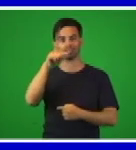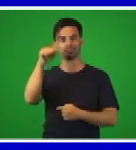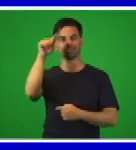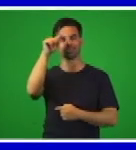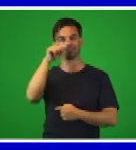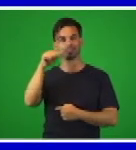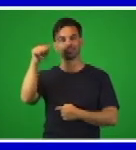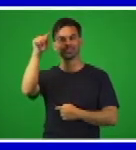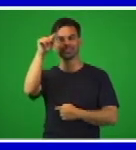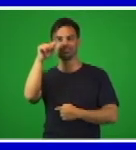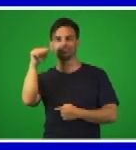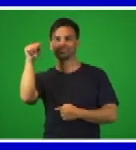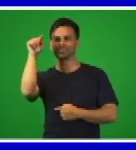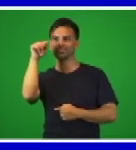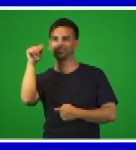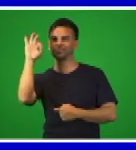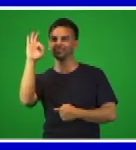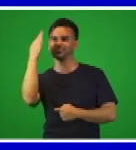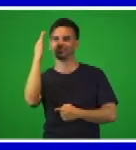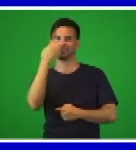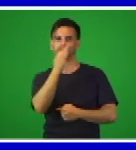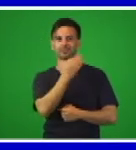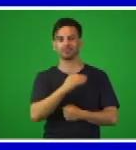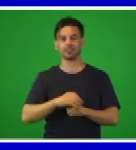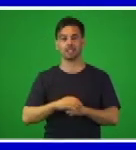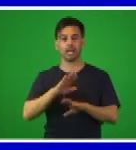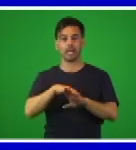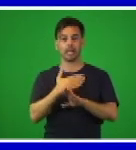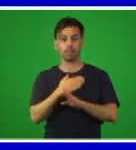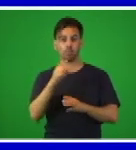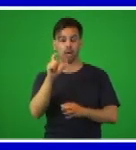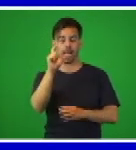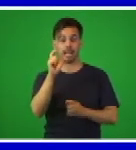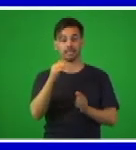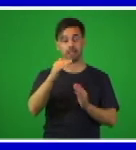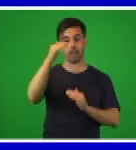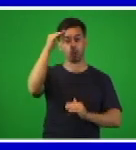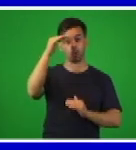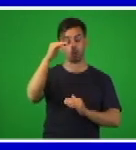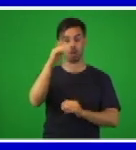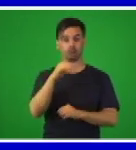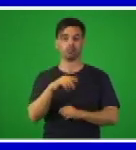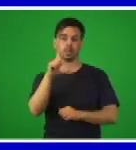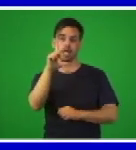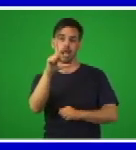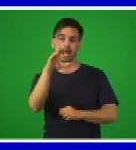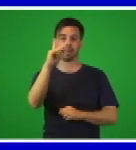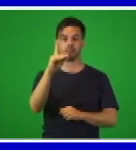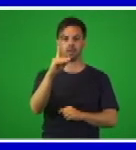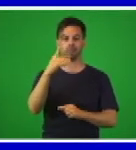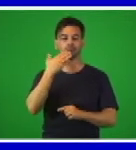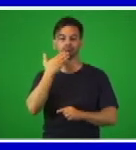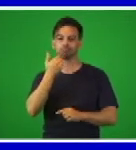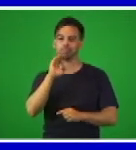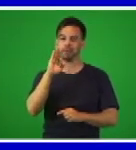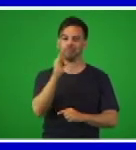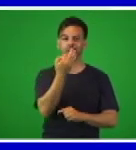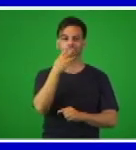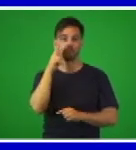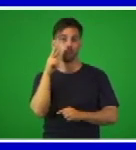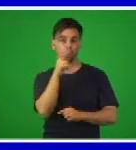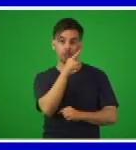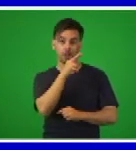después, cuando ustedes tracen las letras mayúsculas, la L, la D, pues las hagan con una mejor caligrafía. observen ahí, están